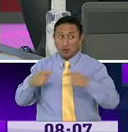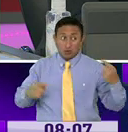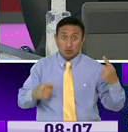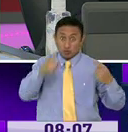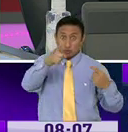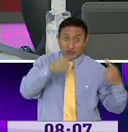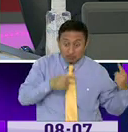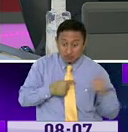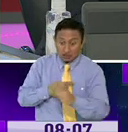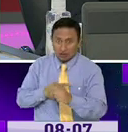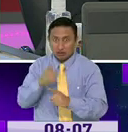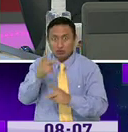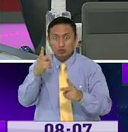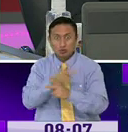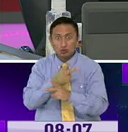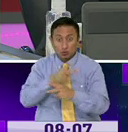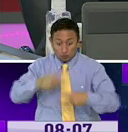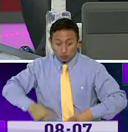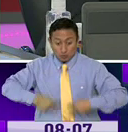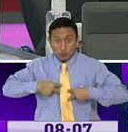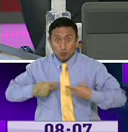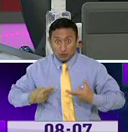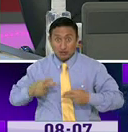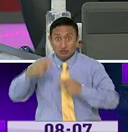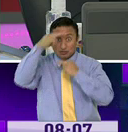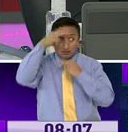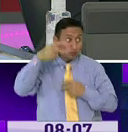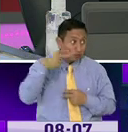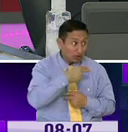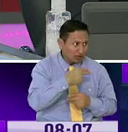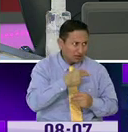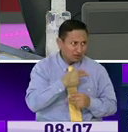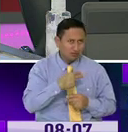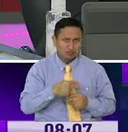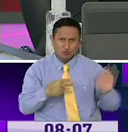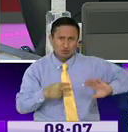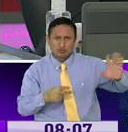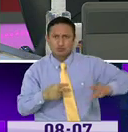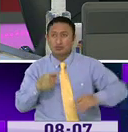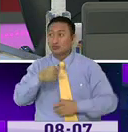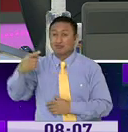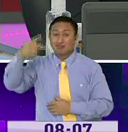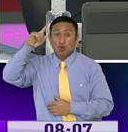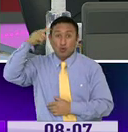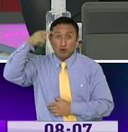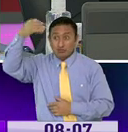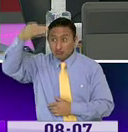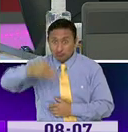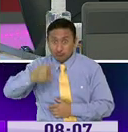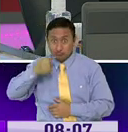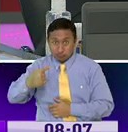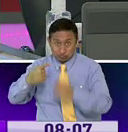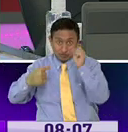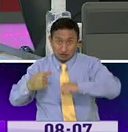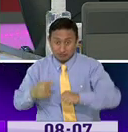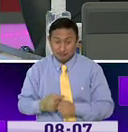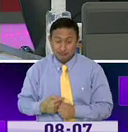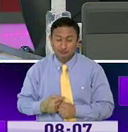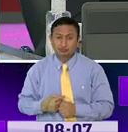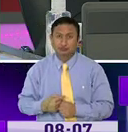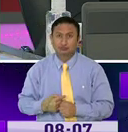quedar claro. La ciudadanía, por favor, no se deje llevar con las noticias falsas. Sigan cuentas oficiales, sigan los medios oficiales, eviten...